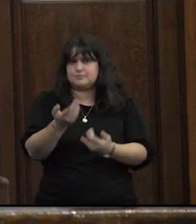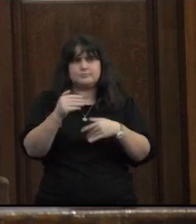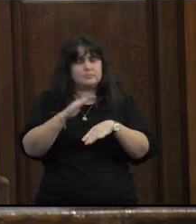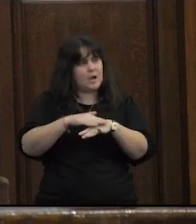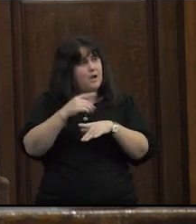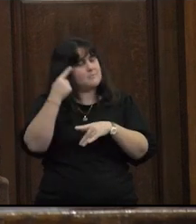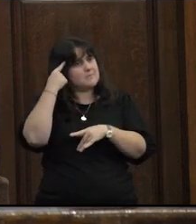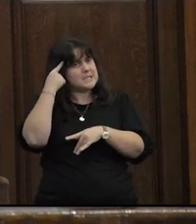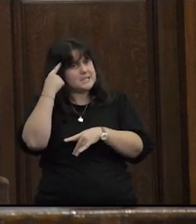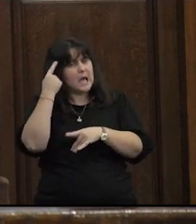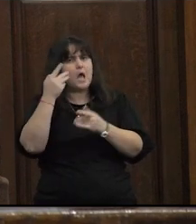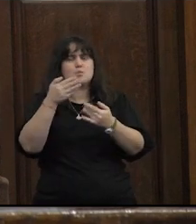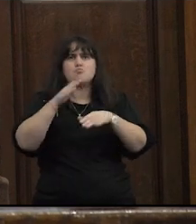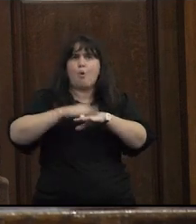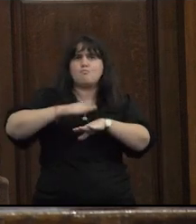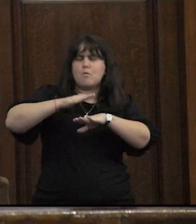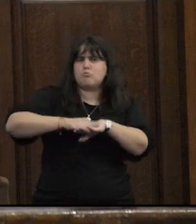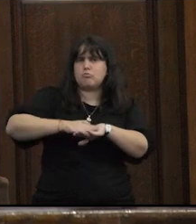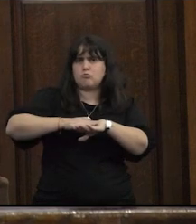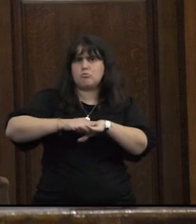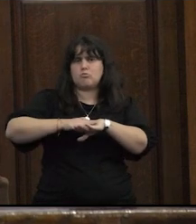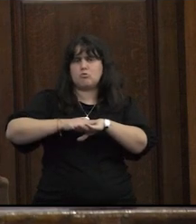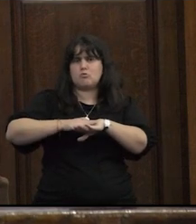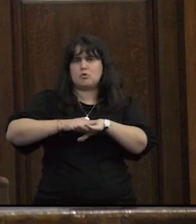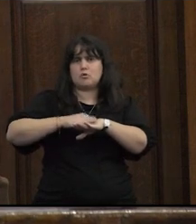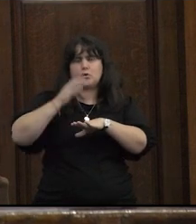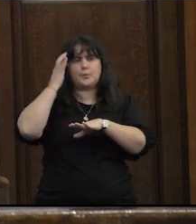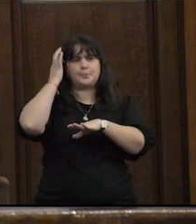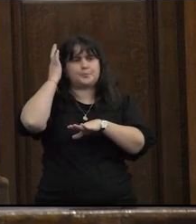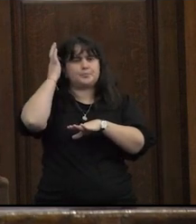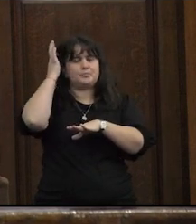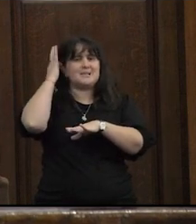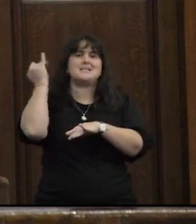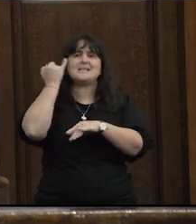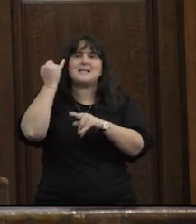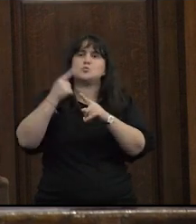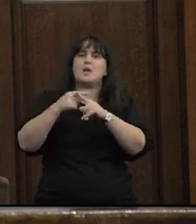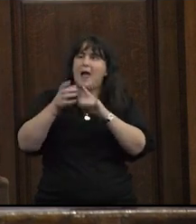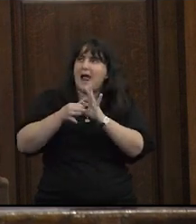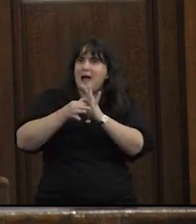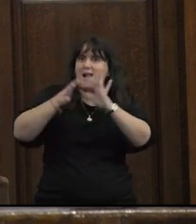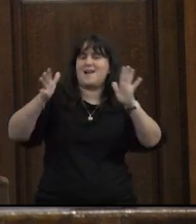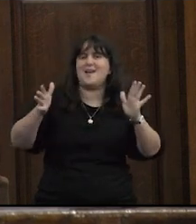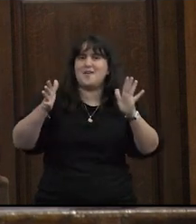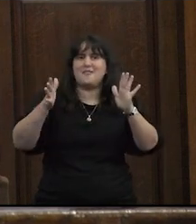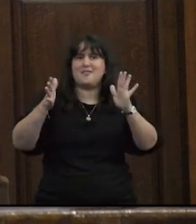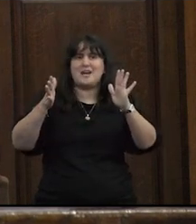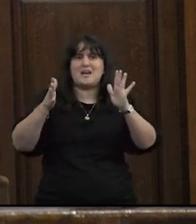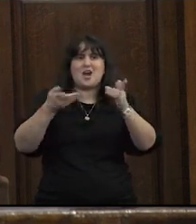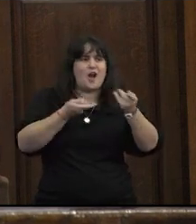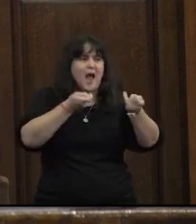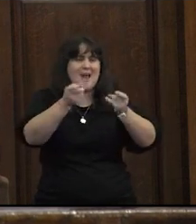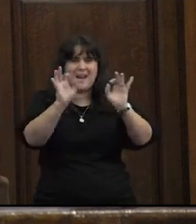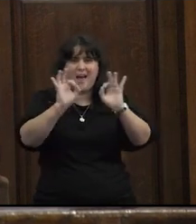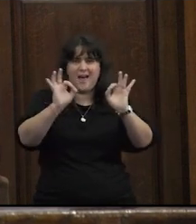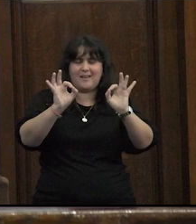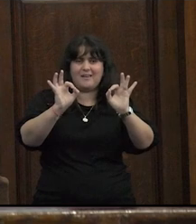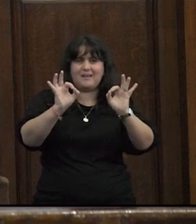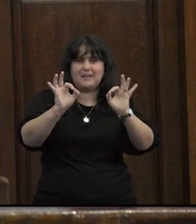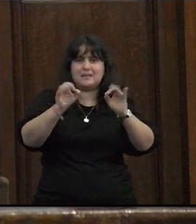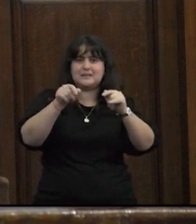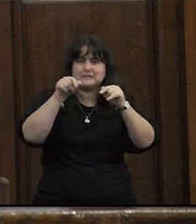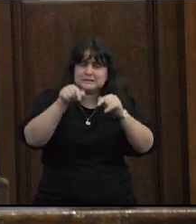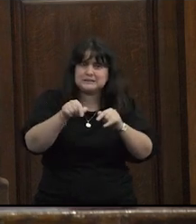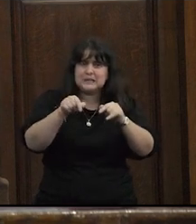cuando parece que estamos en un momento donde la sexualidad está liberalizada y no hay regulaciones